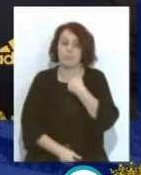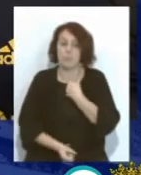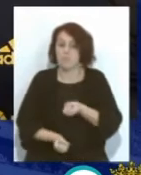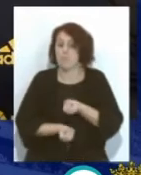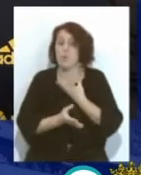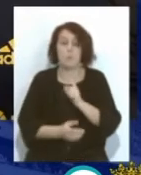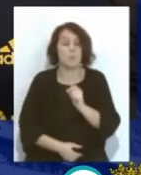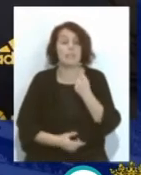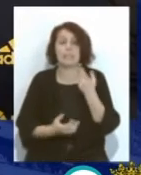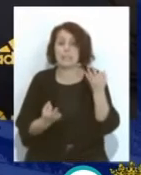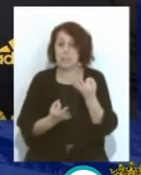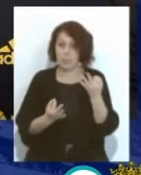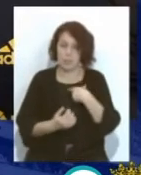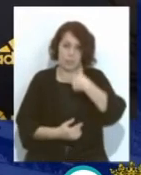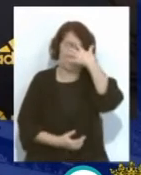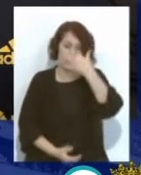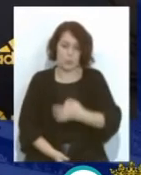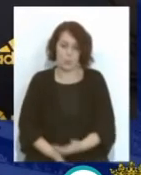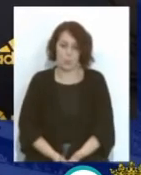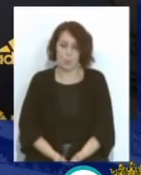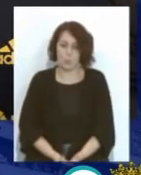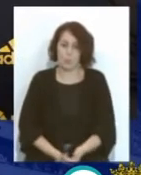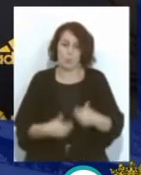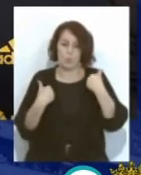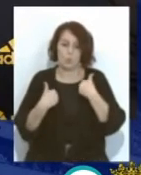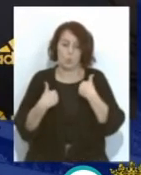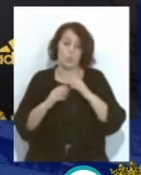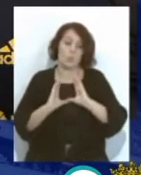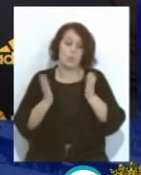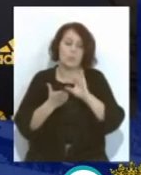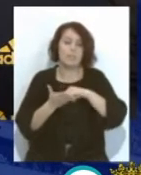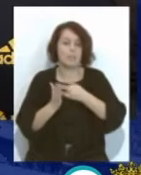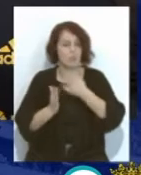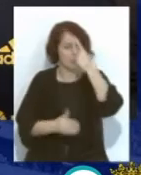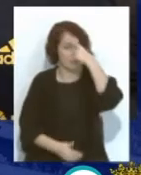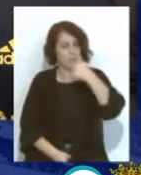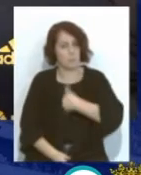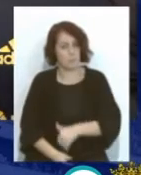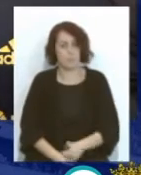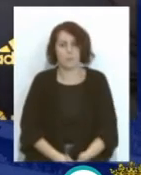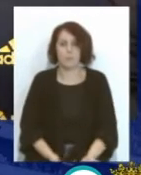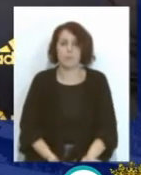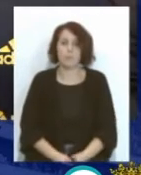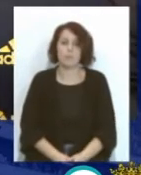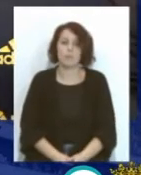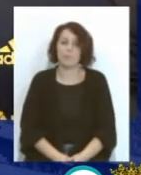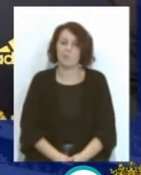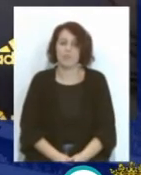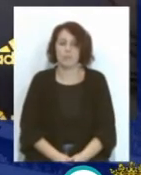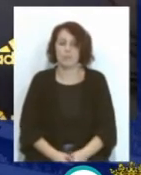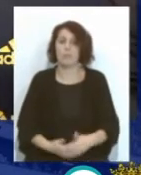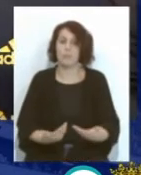Que creo que El cuerpo técnico Lo sabe Bueno Es pues Explotar